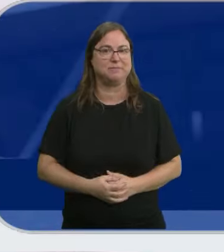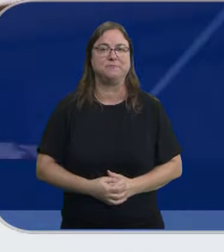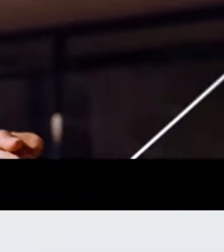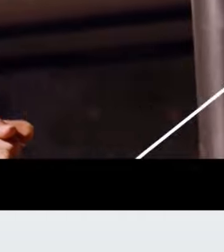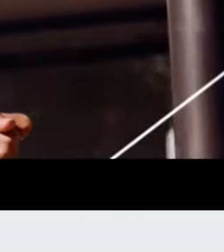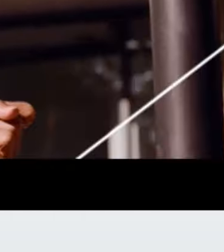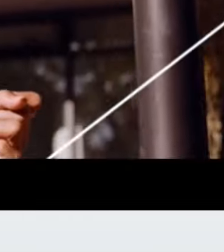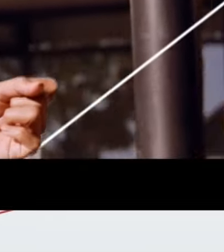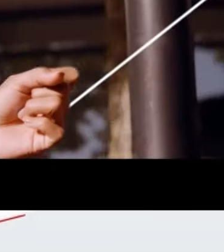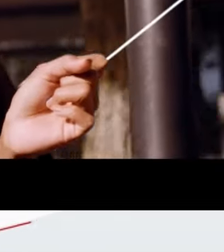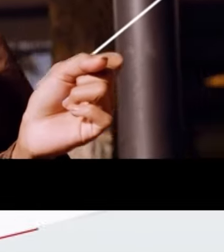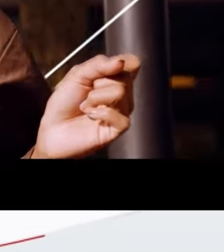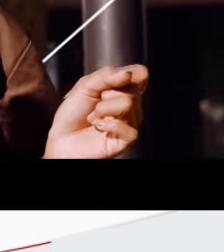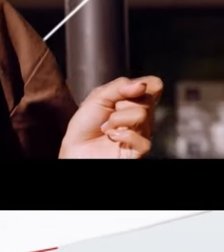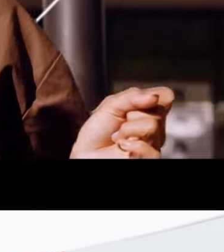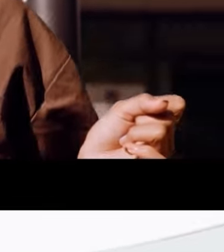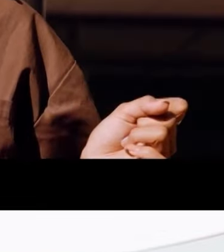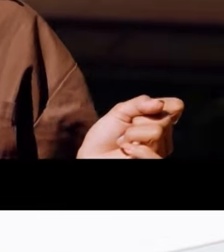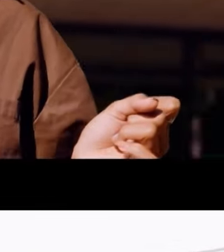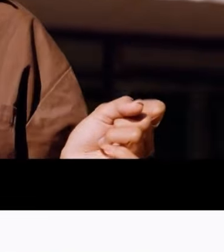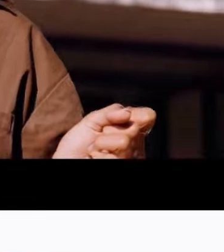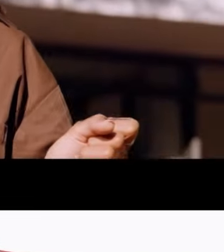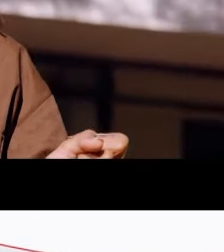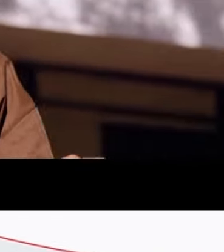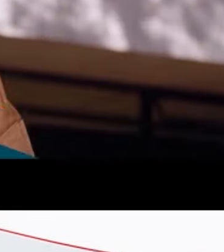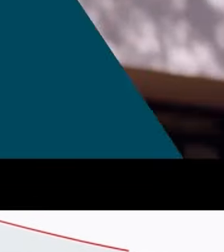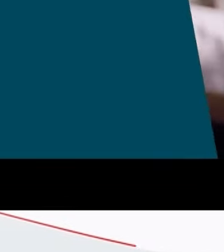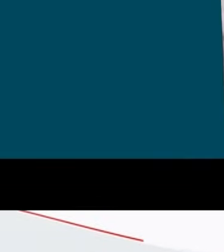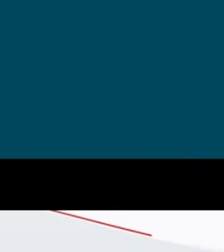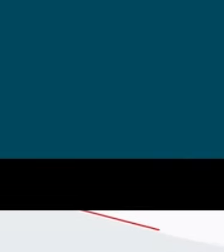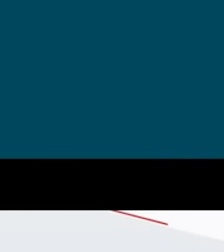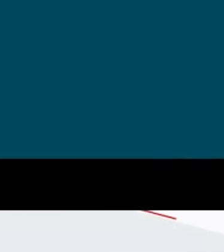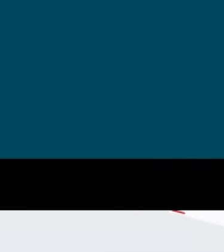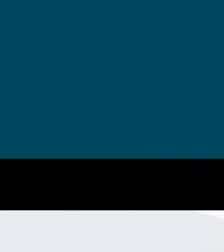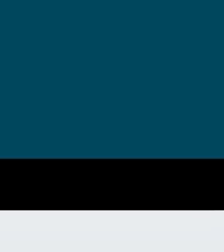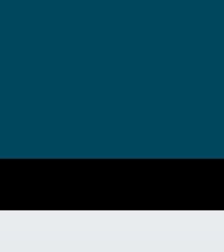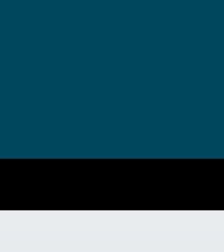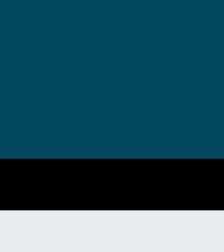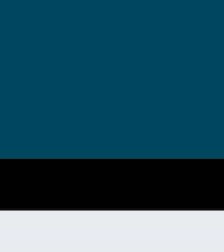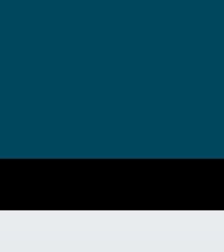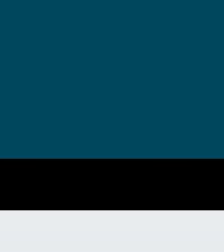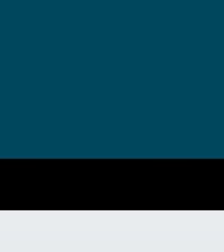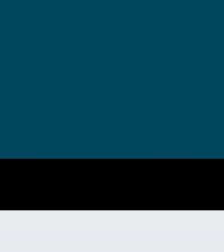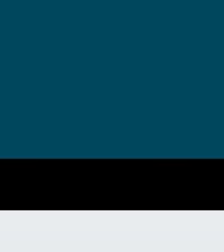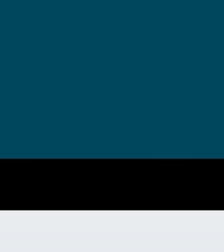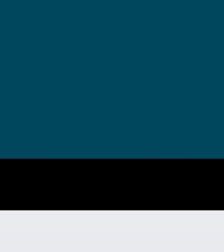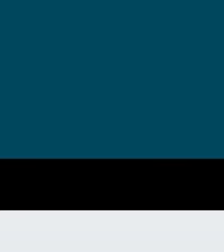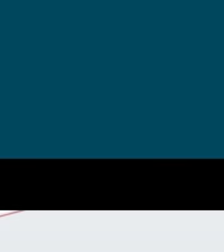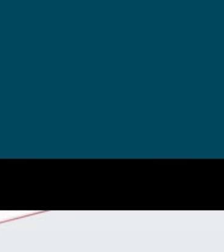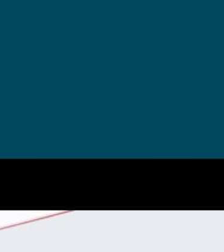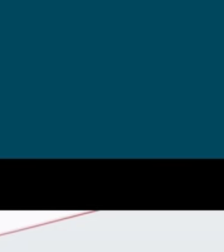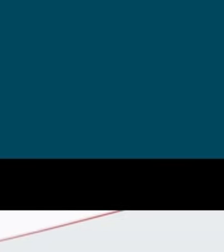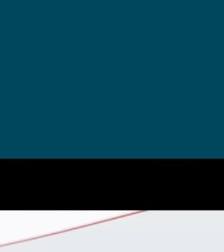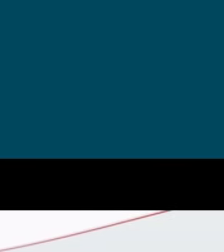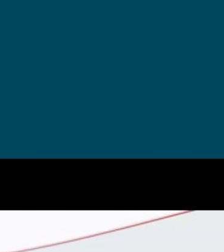En Unicaja te ayudamos a destapar el potencial de base que llevas dentro. Unicaja. Te atreves